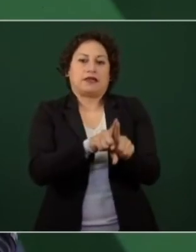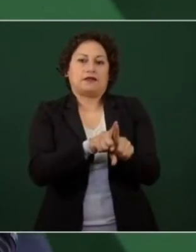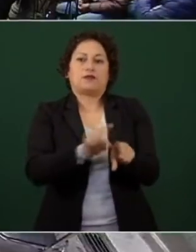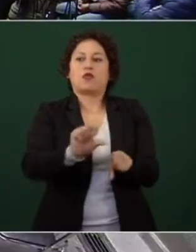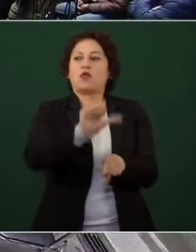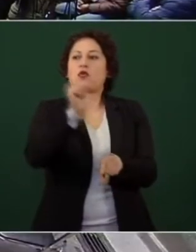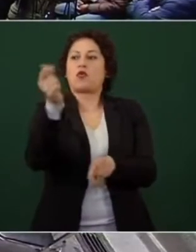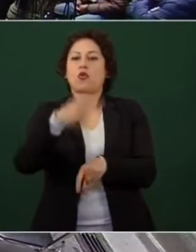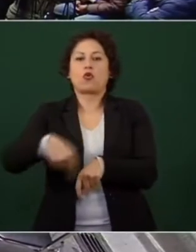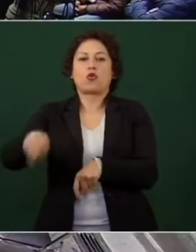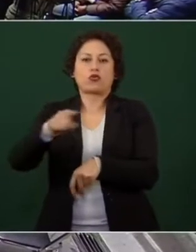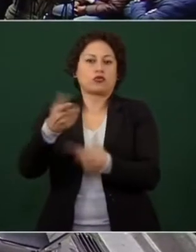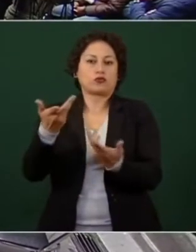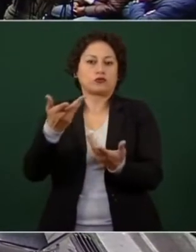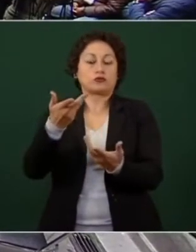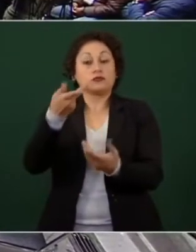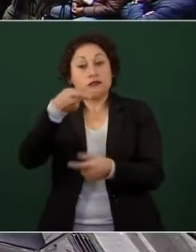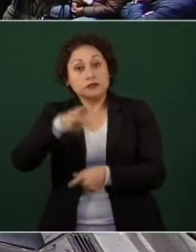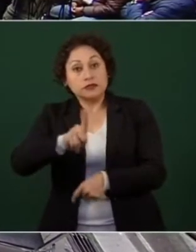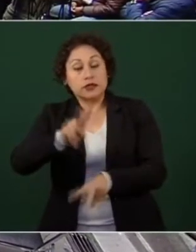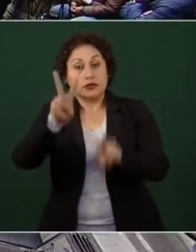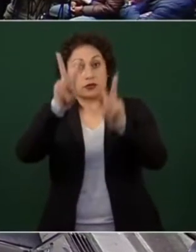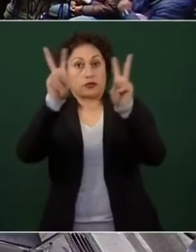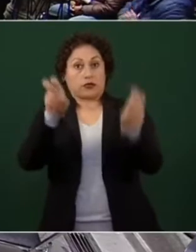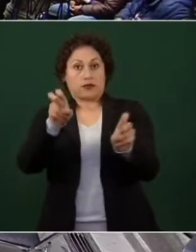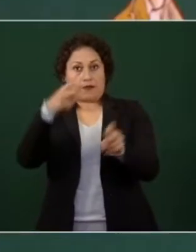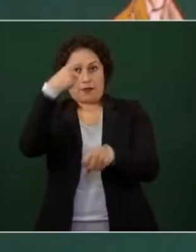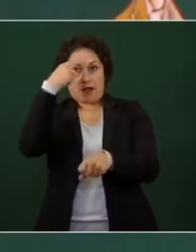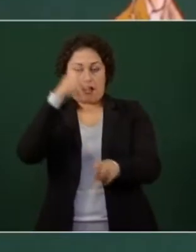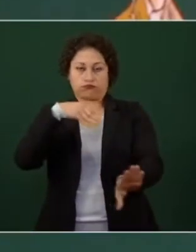de interés público asuntos de Estado